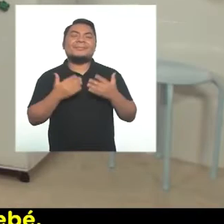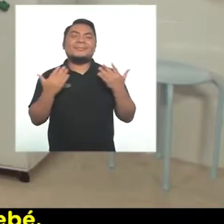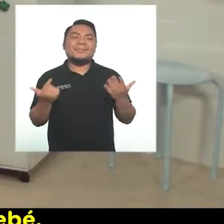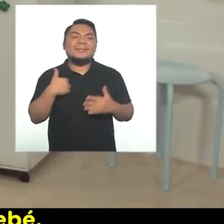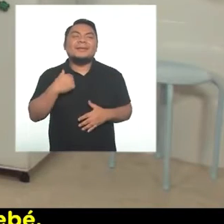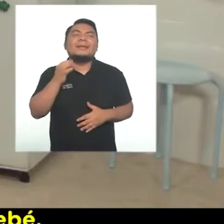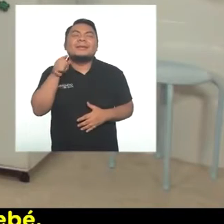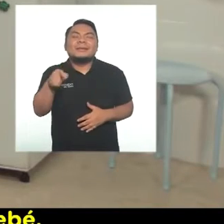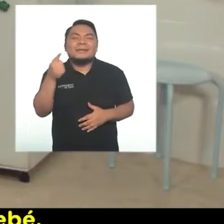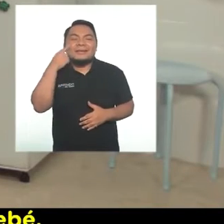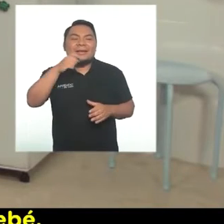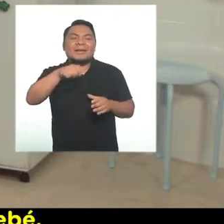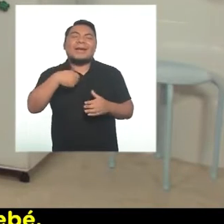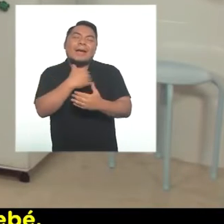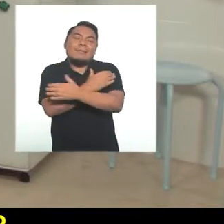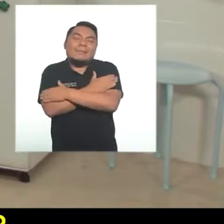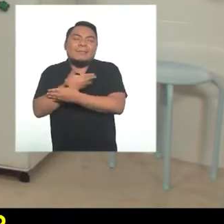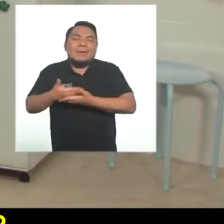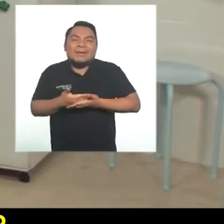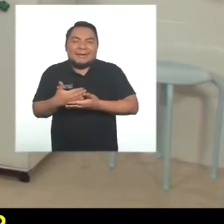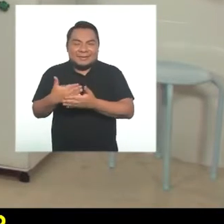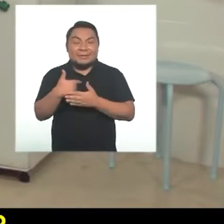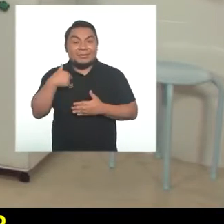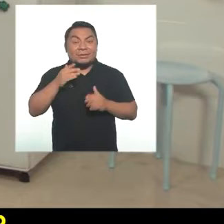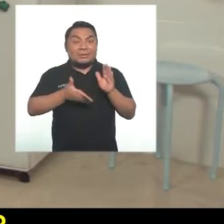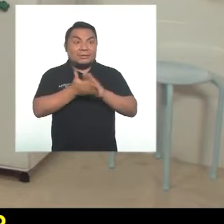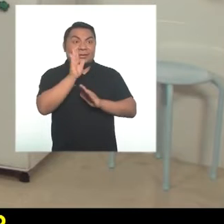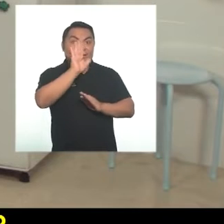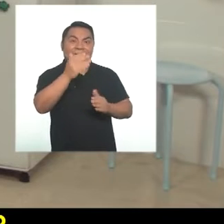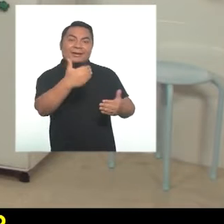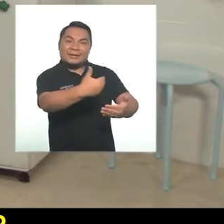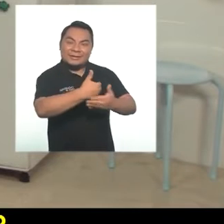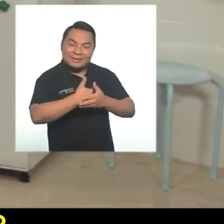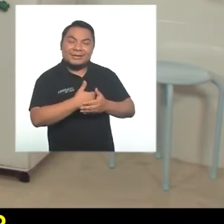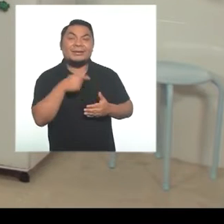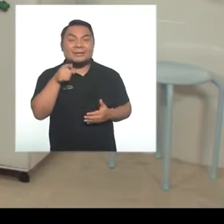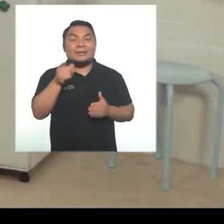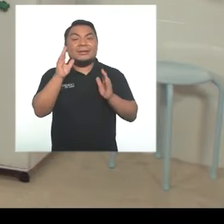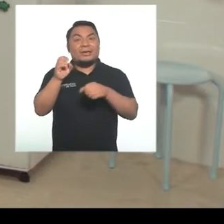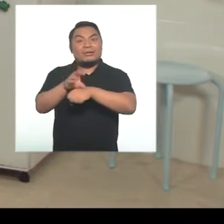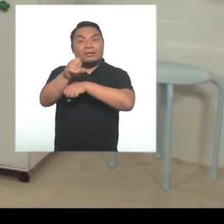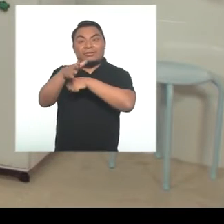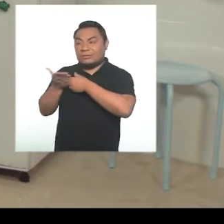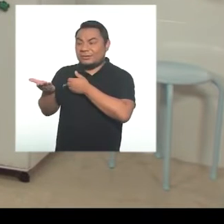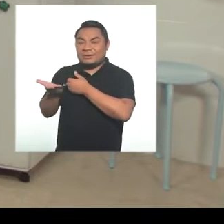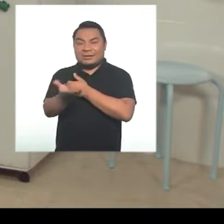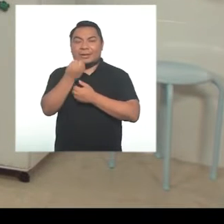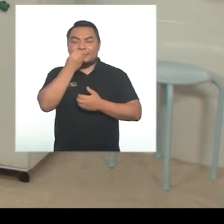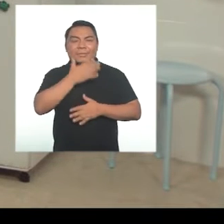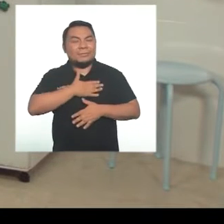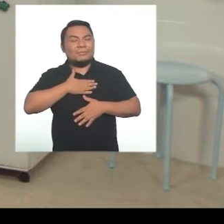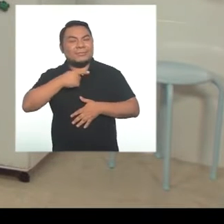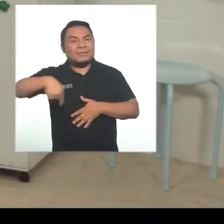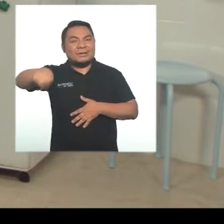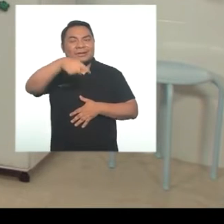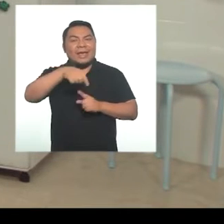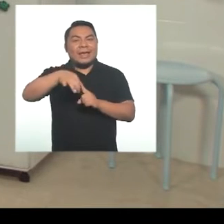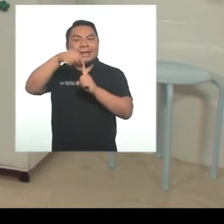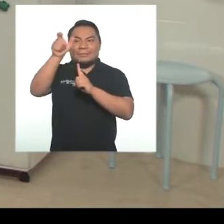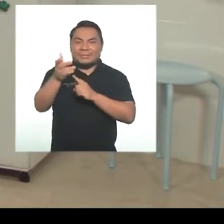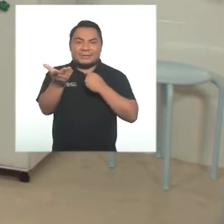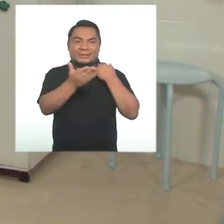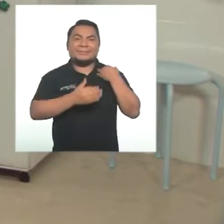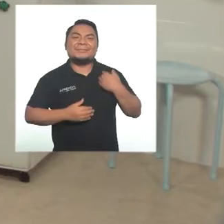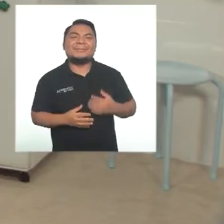Ay, ya me provocó apapachar a mi bebé. Así que mientras voy a buscarlo, los dejo con los consejitos para el bienestar de nuestro